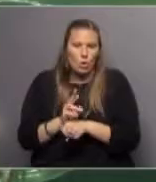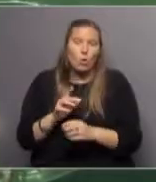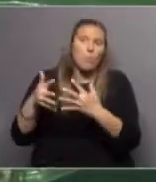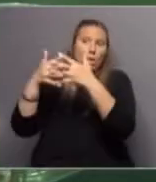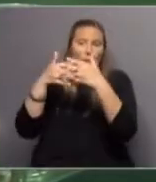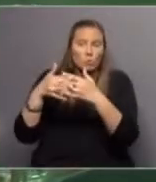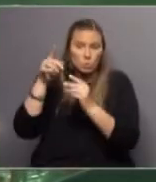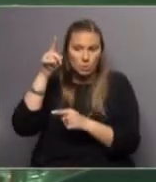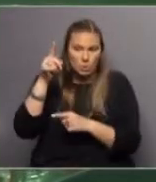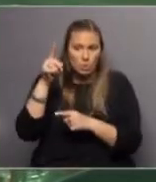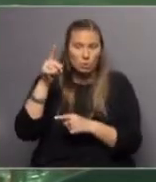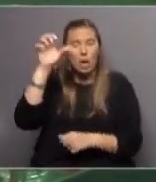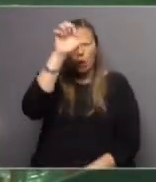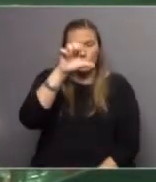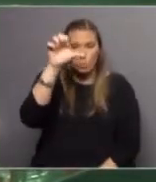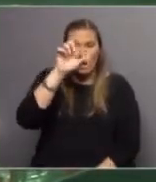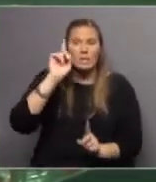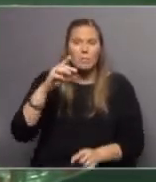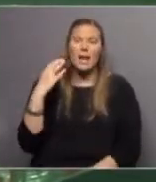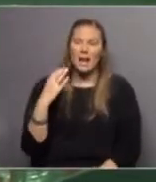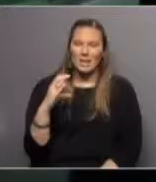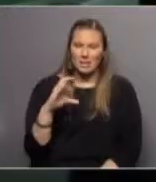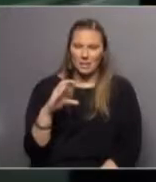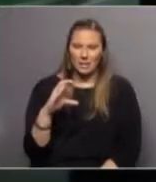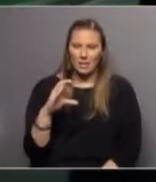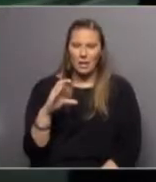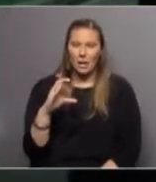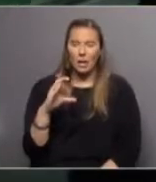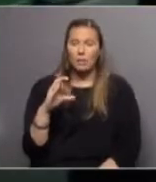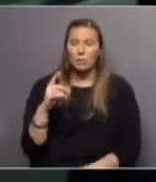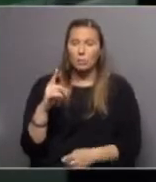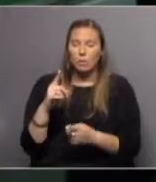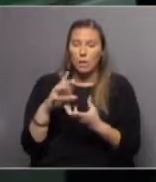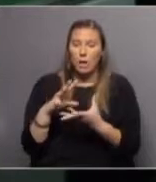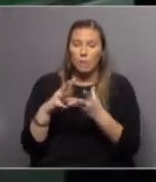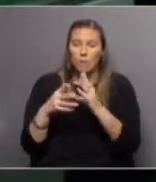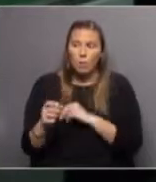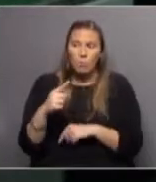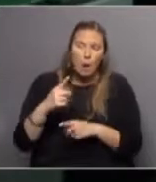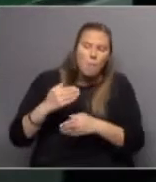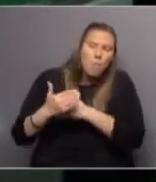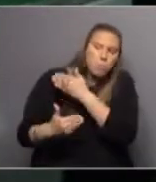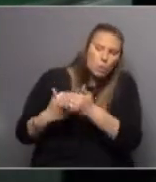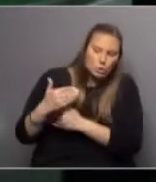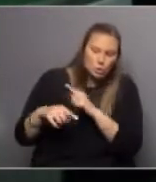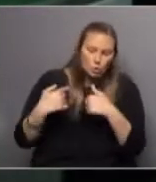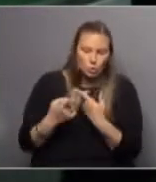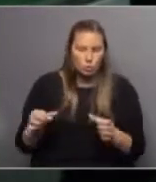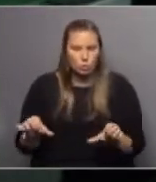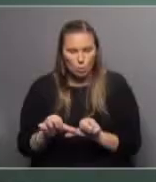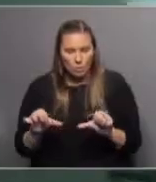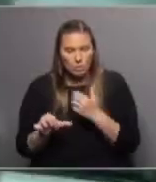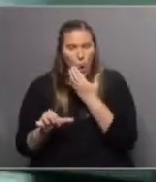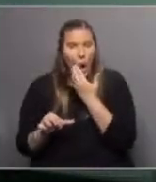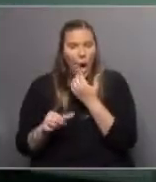Estados Unidos y Europa y también Canadá. Hay una trazabilidad en todos los procesos que nosotros hacemos que comienza